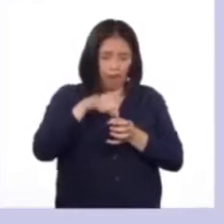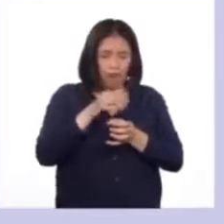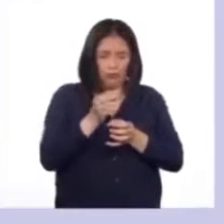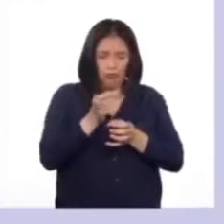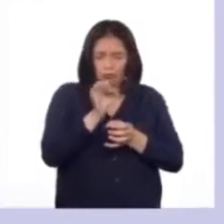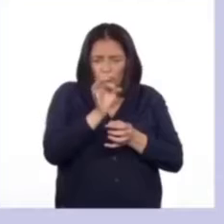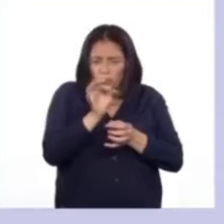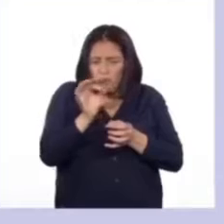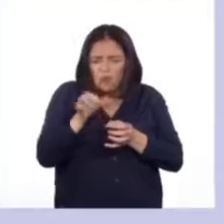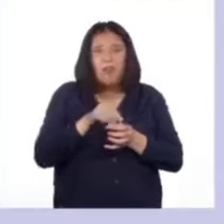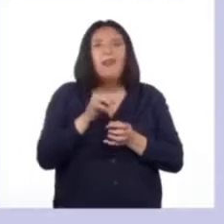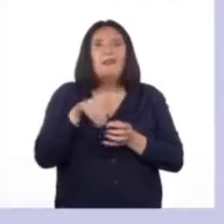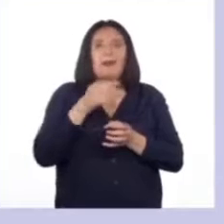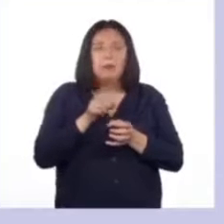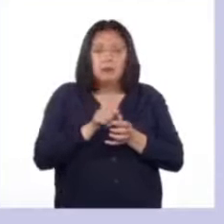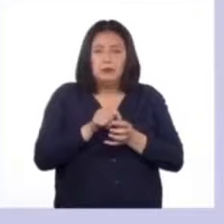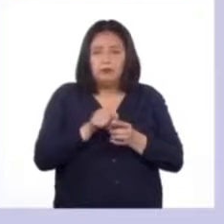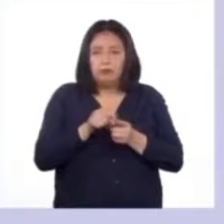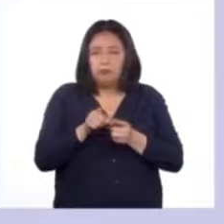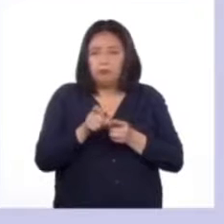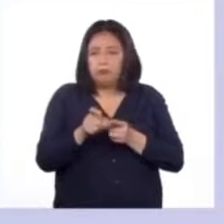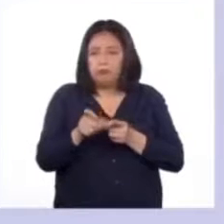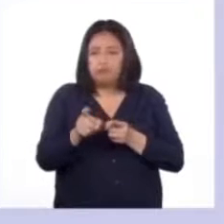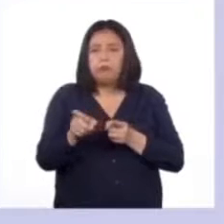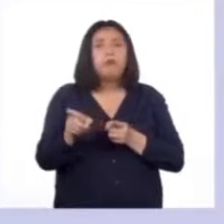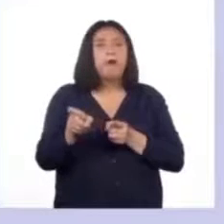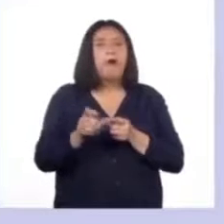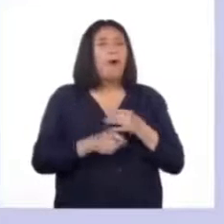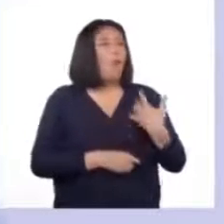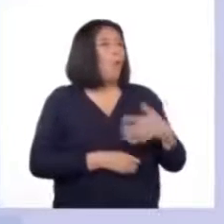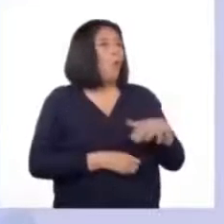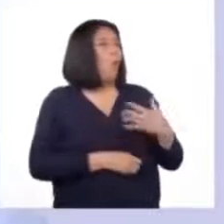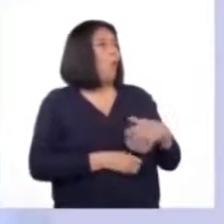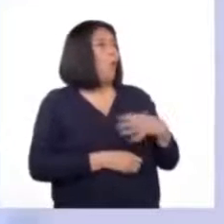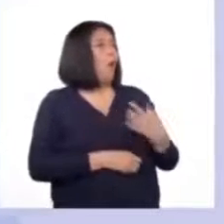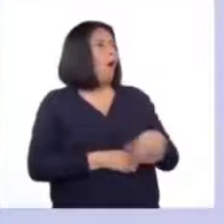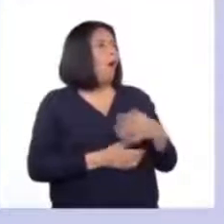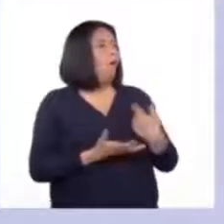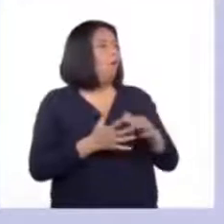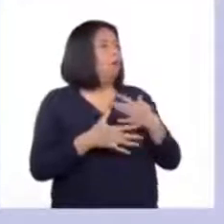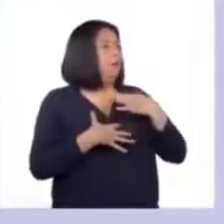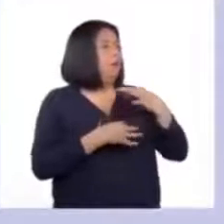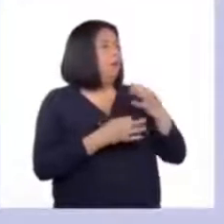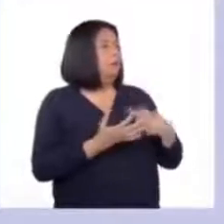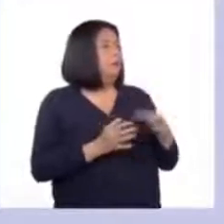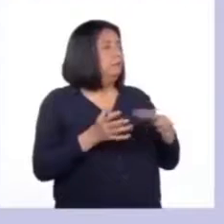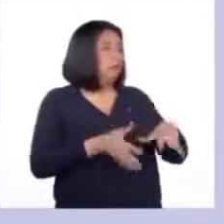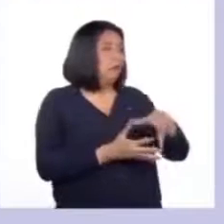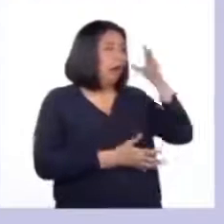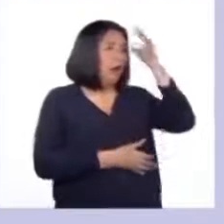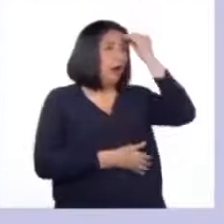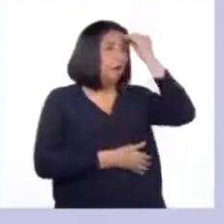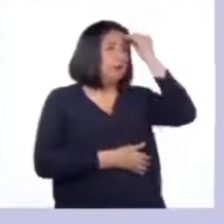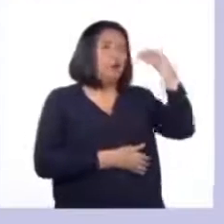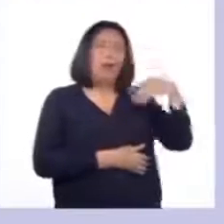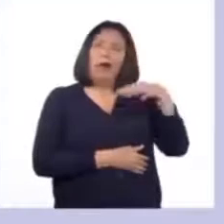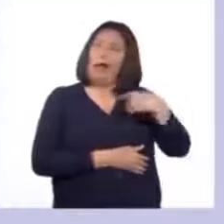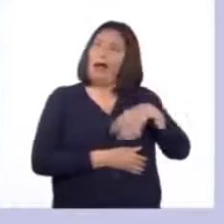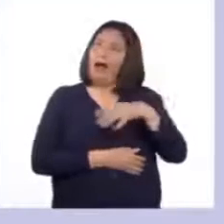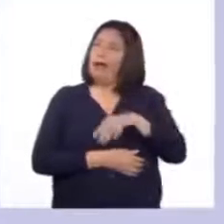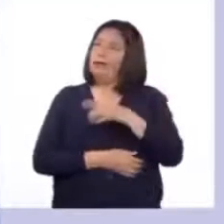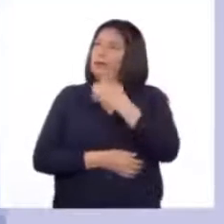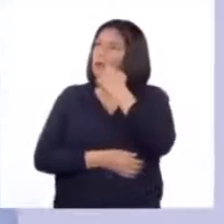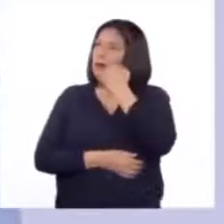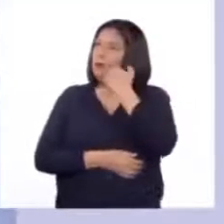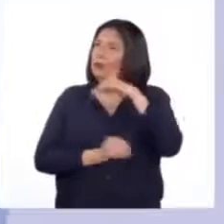que serán luego los espermatozoides. ¡Qué increíble todo lo que aprendemos! El viaje de las hormonas de los chicos también es